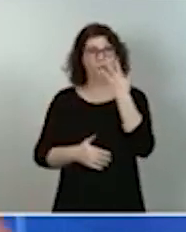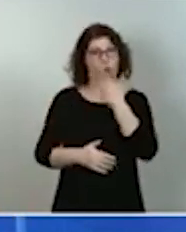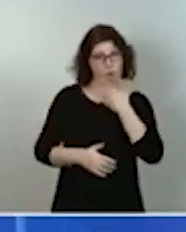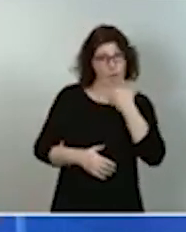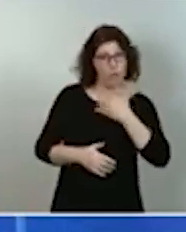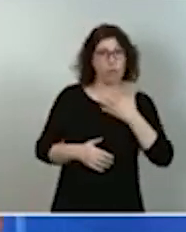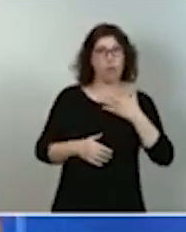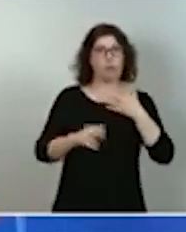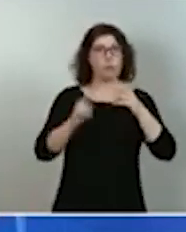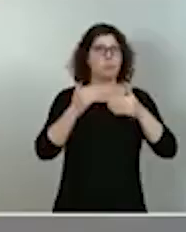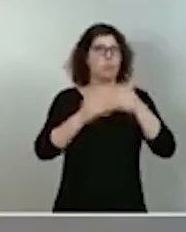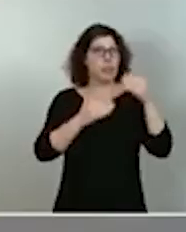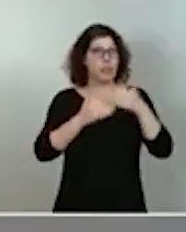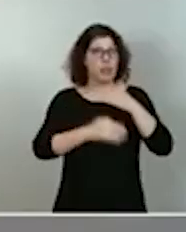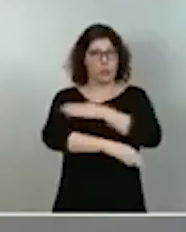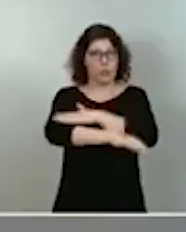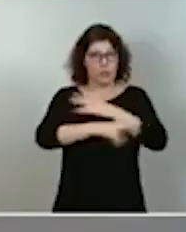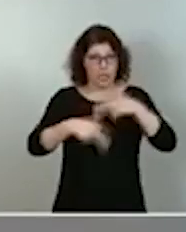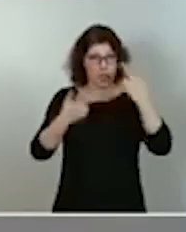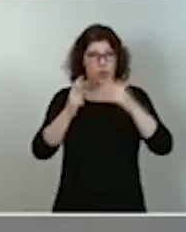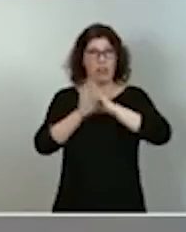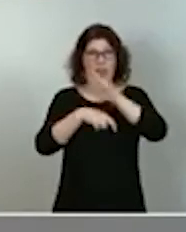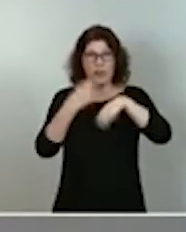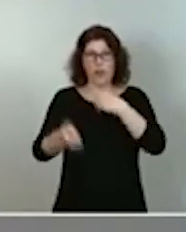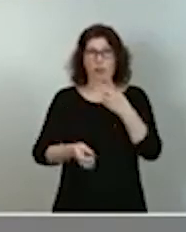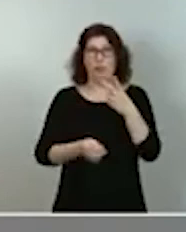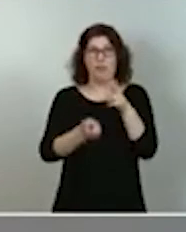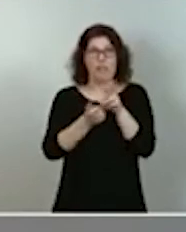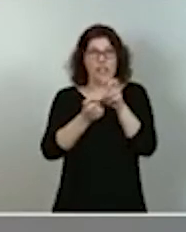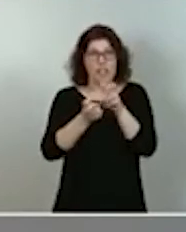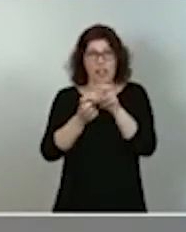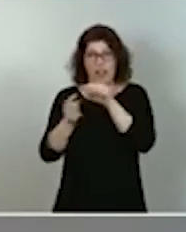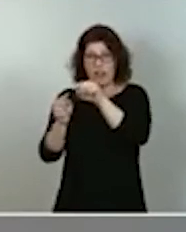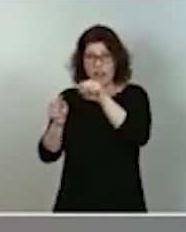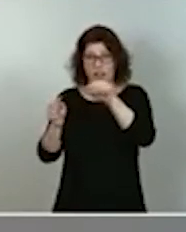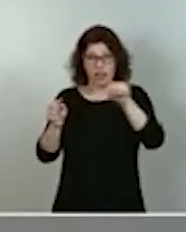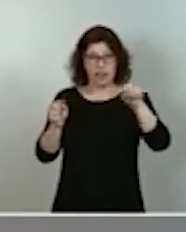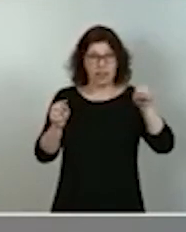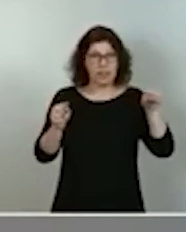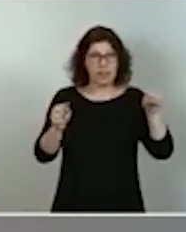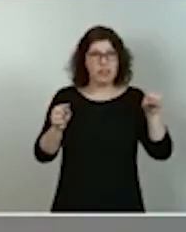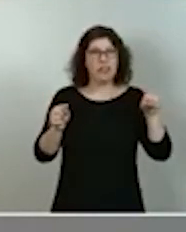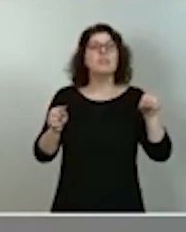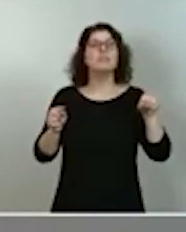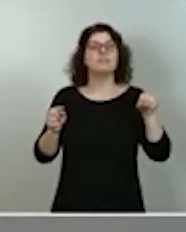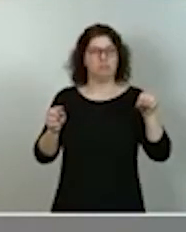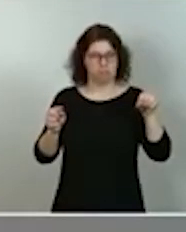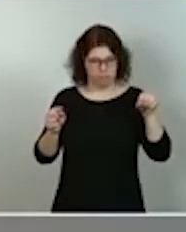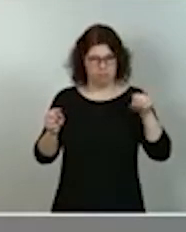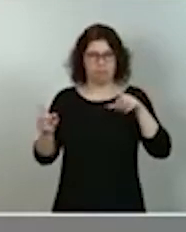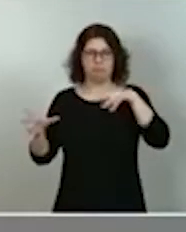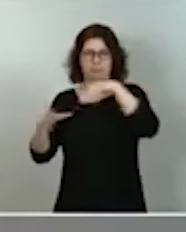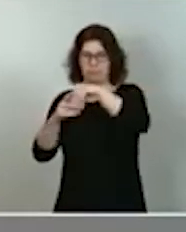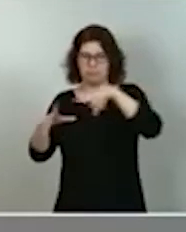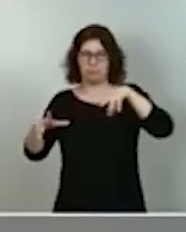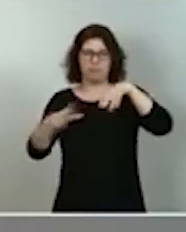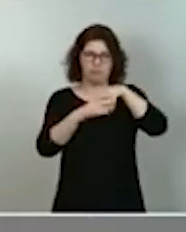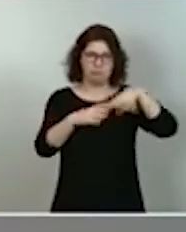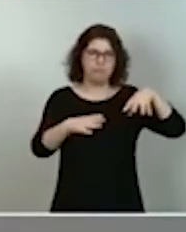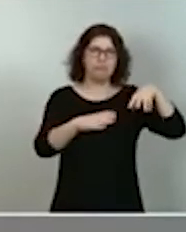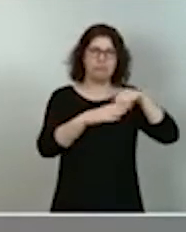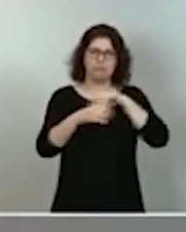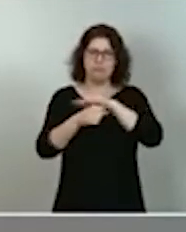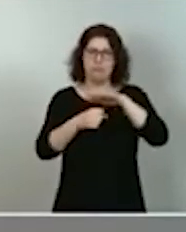administración, reforma fiscal, son también espacios en los que cabe reflejar la incidencia ambiental, como lo es, como bien señalaba la